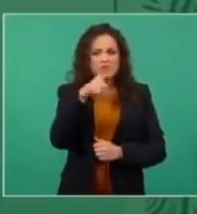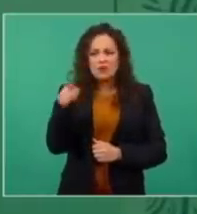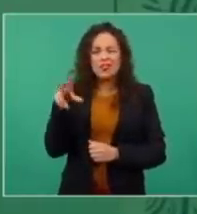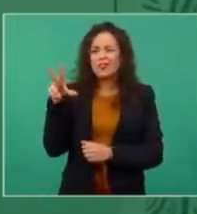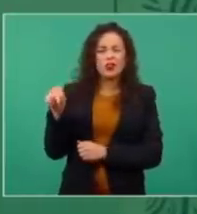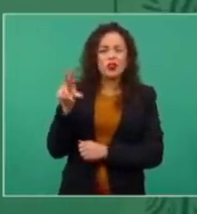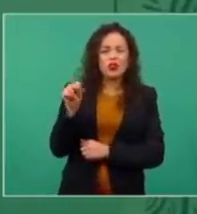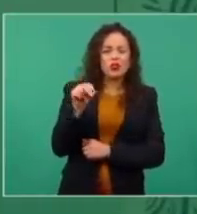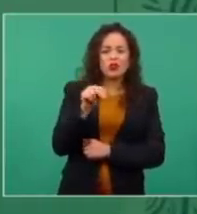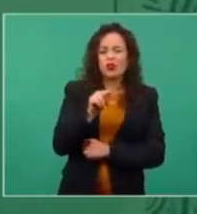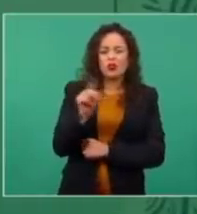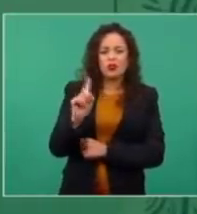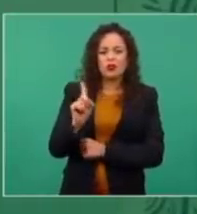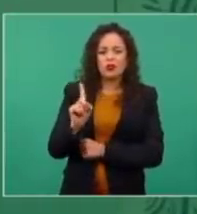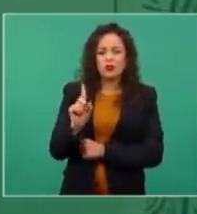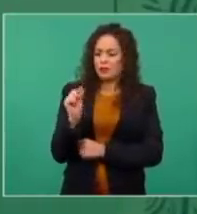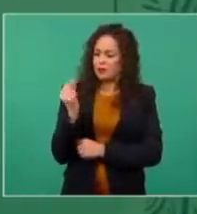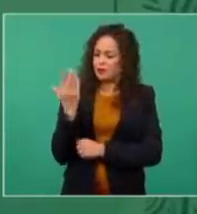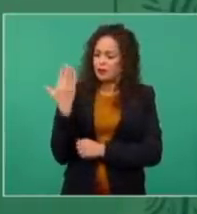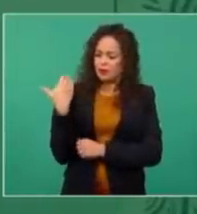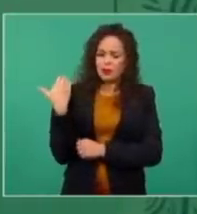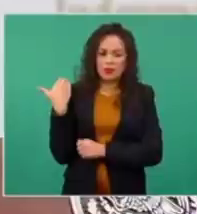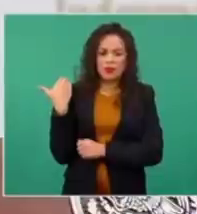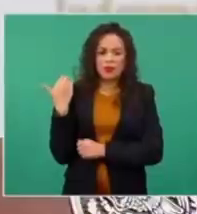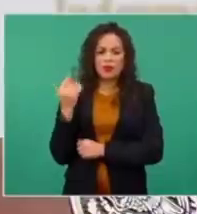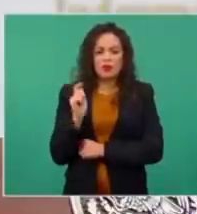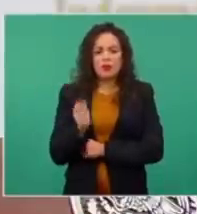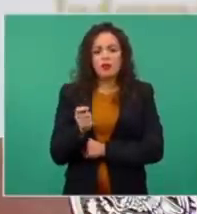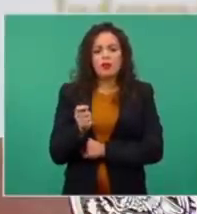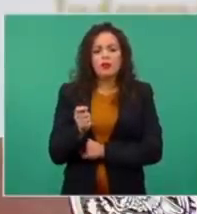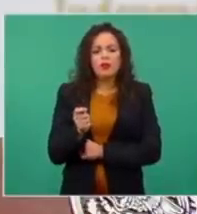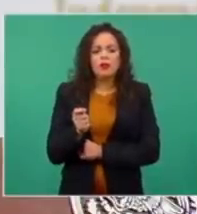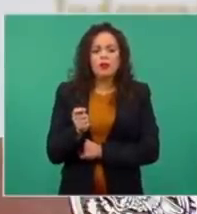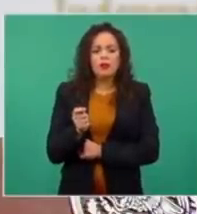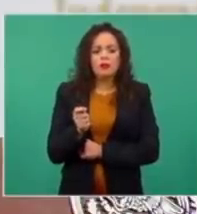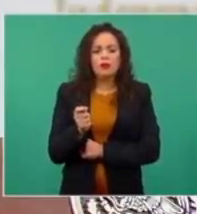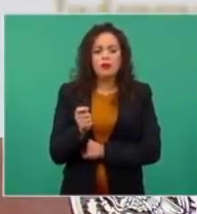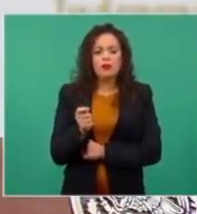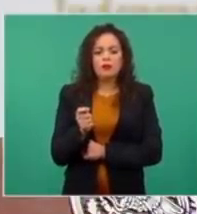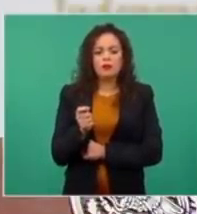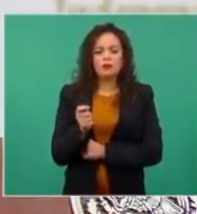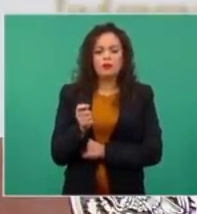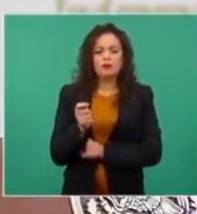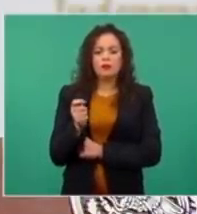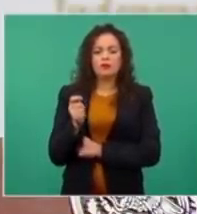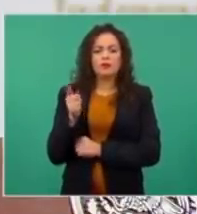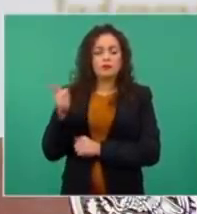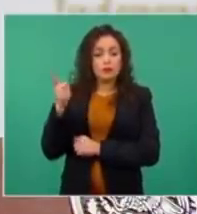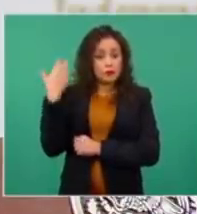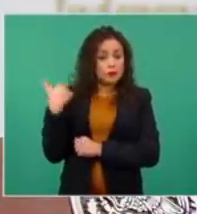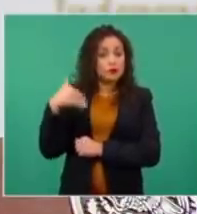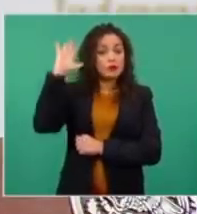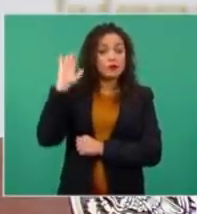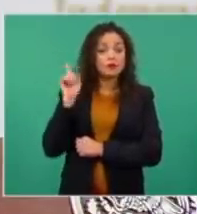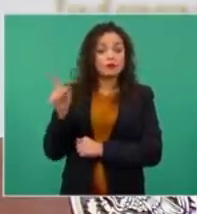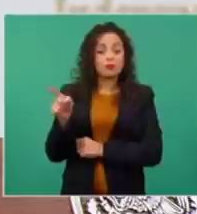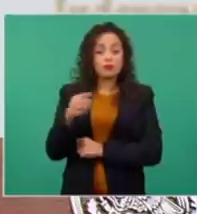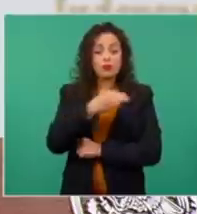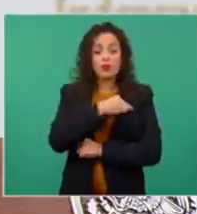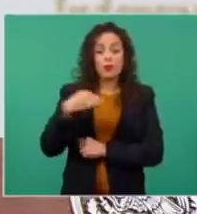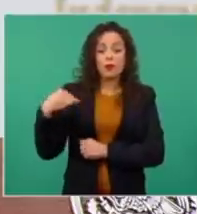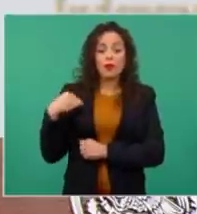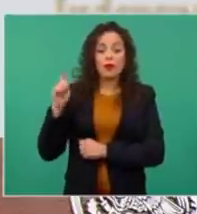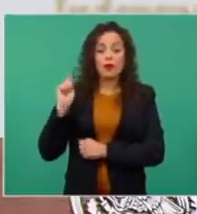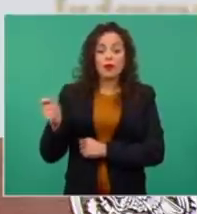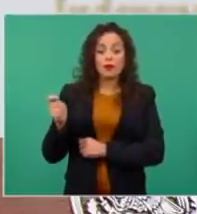no, acabamos de tener un, es como, era miembro de la